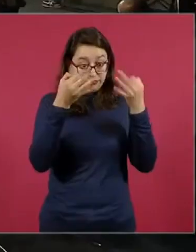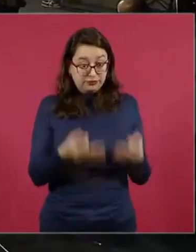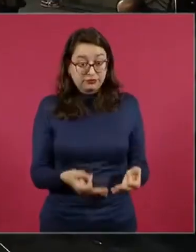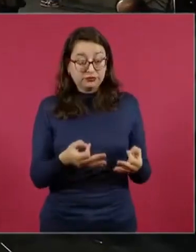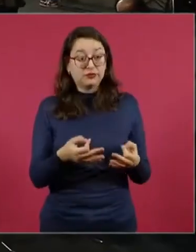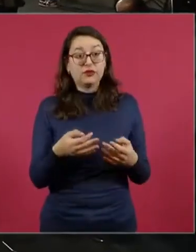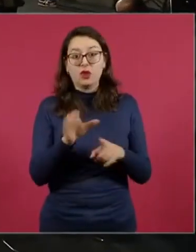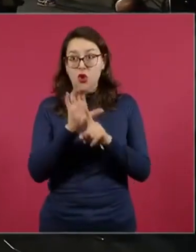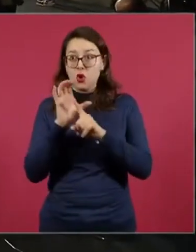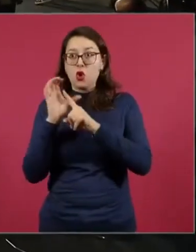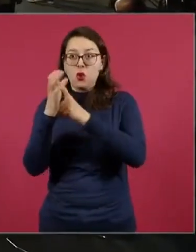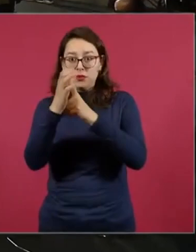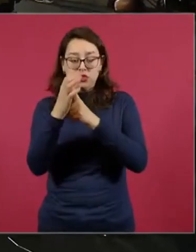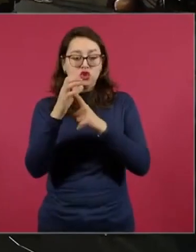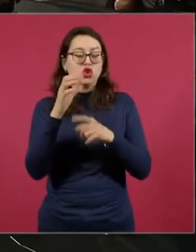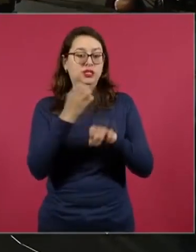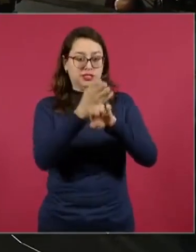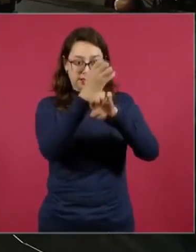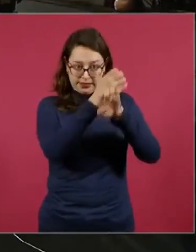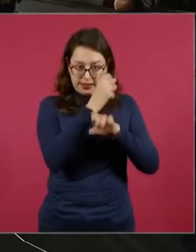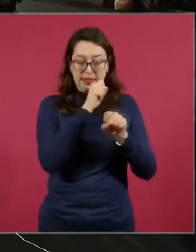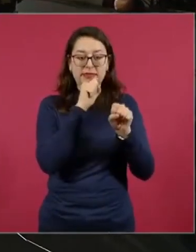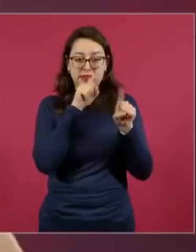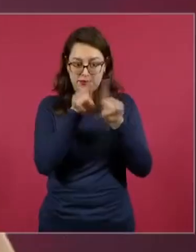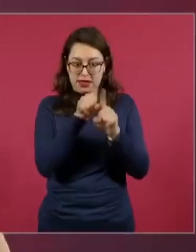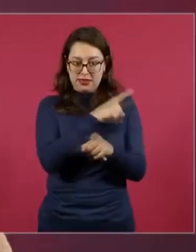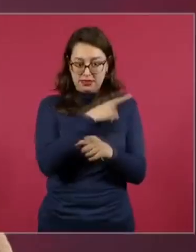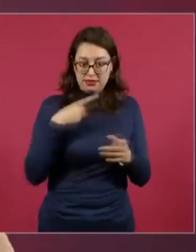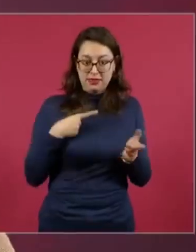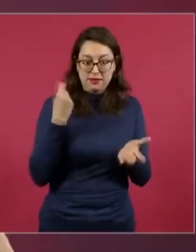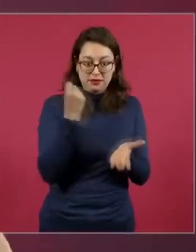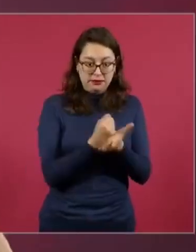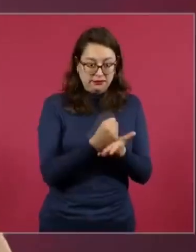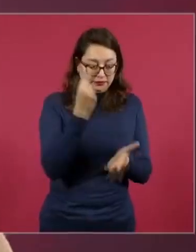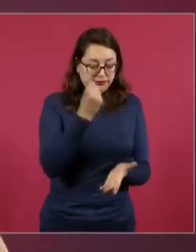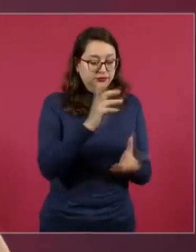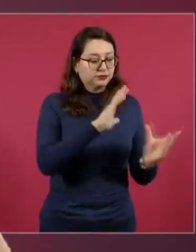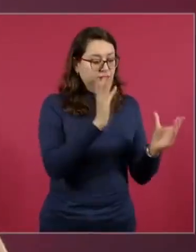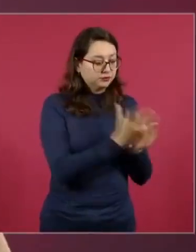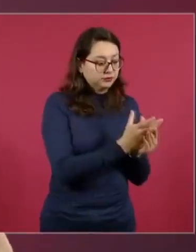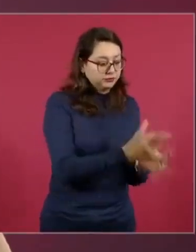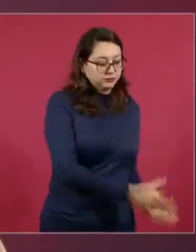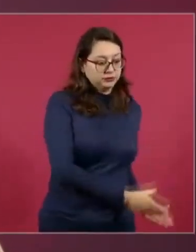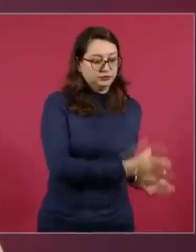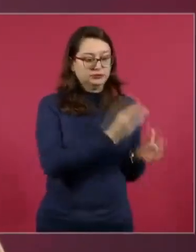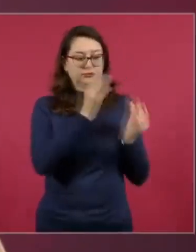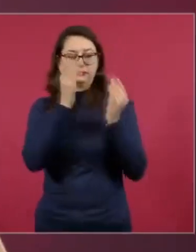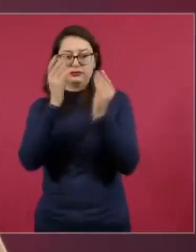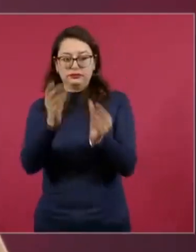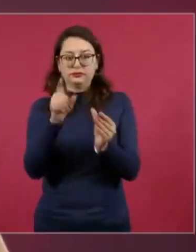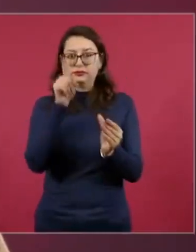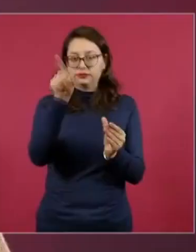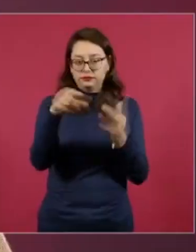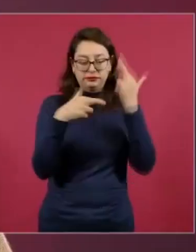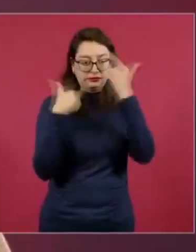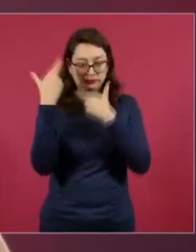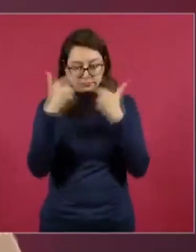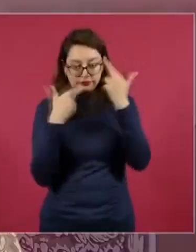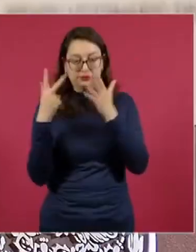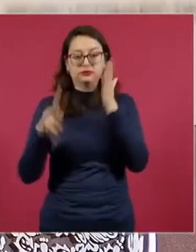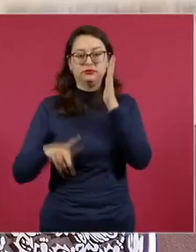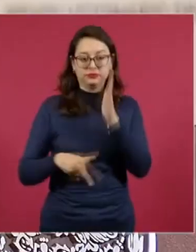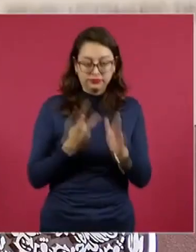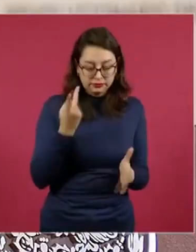las comisiones locales y las fiscalías locales, se les va a enviar el paquete de la información para que vuelvan a hacer una revisión,